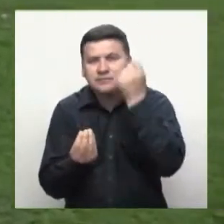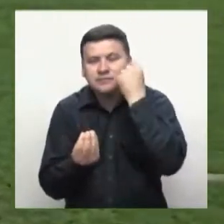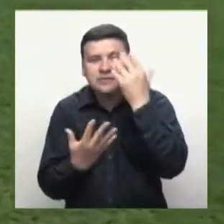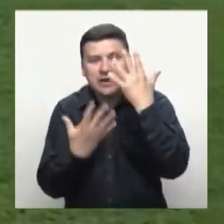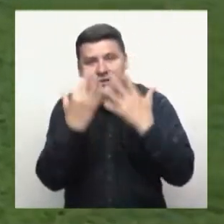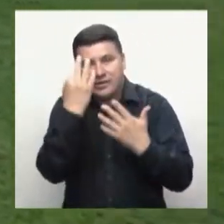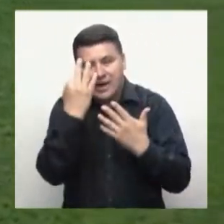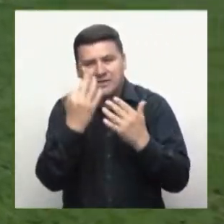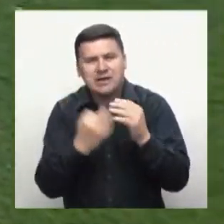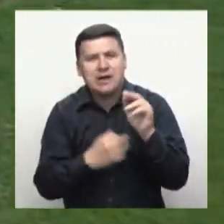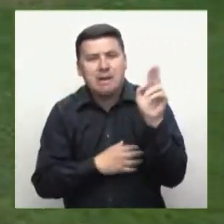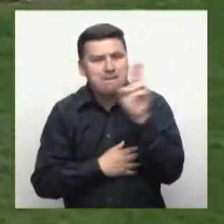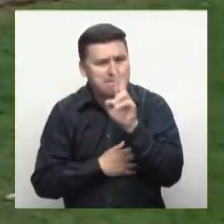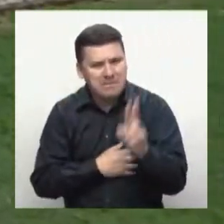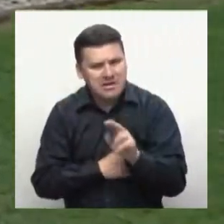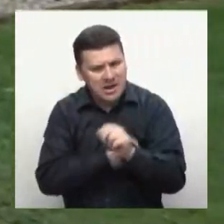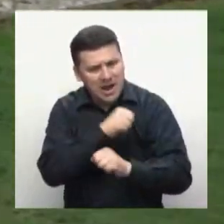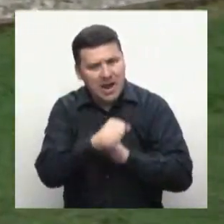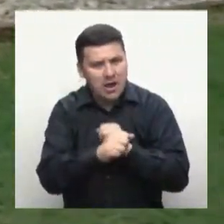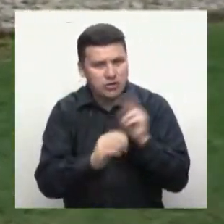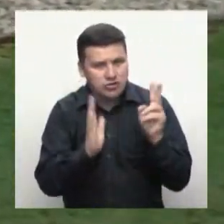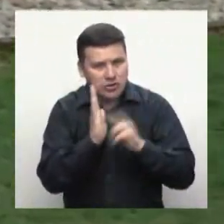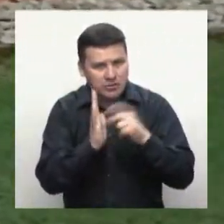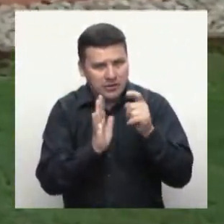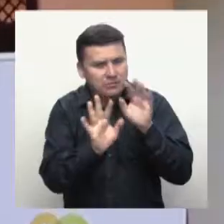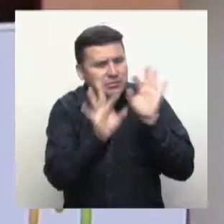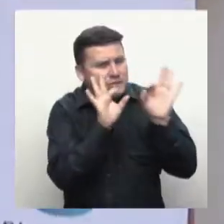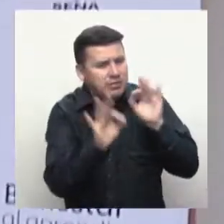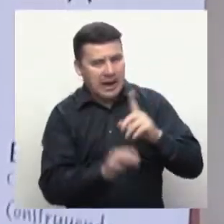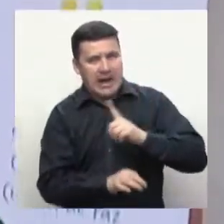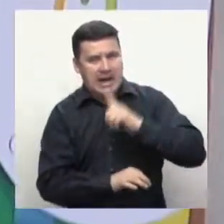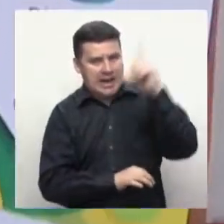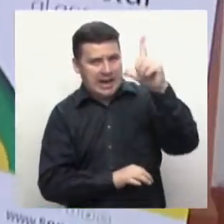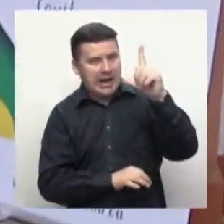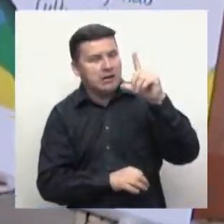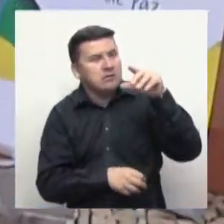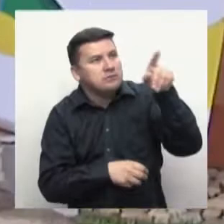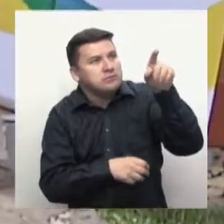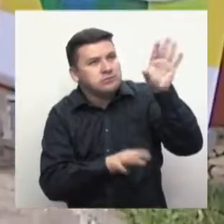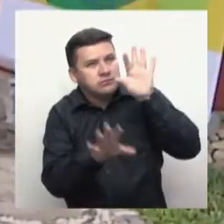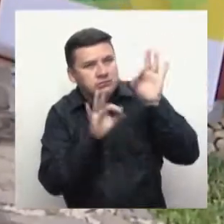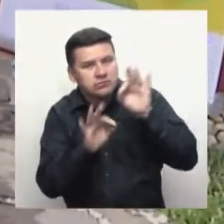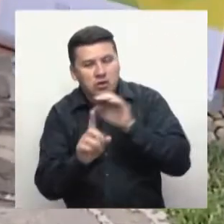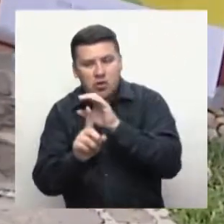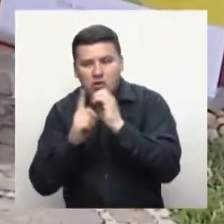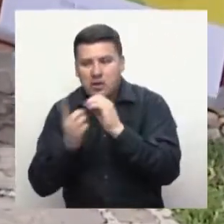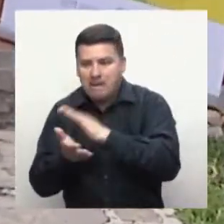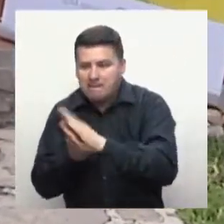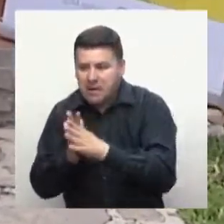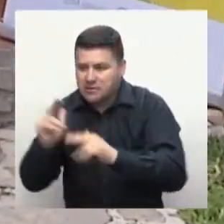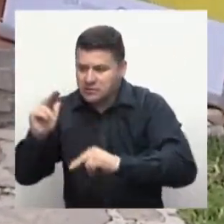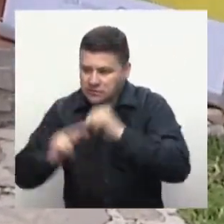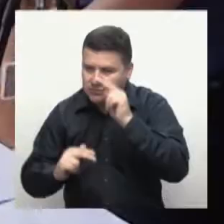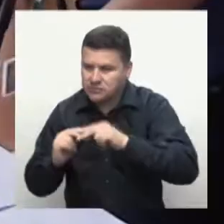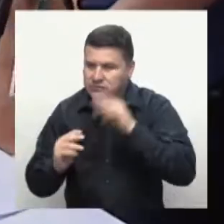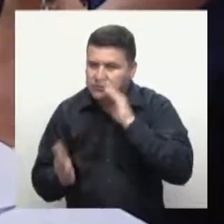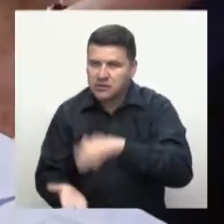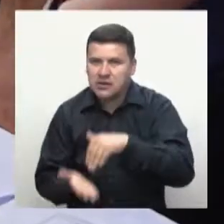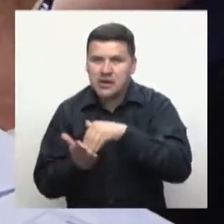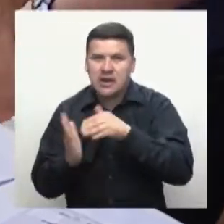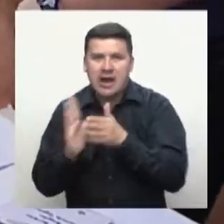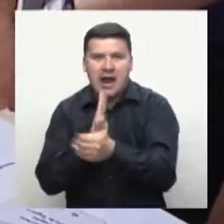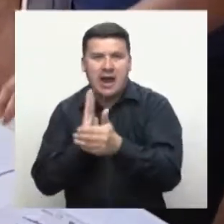electos del pasado 13 de marzo de 2017 para realizar formación en liderazgo, construcción de cultura de paz y